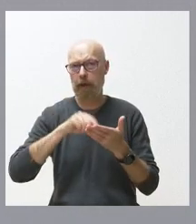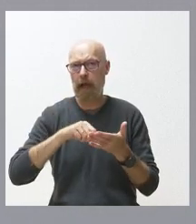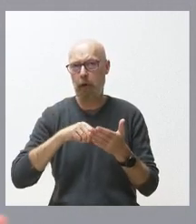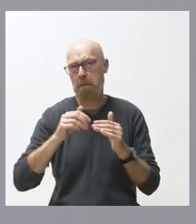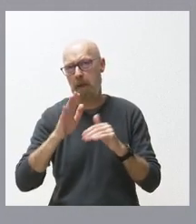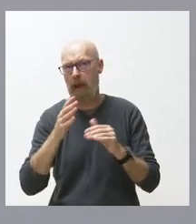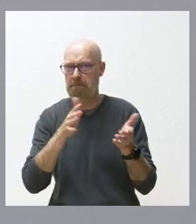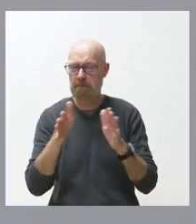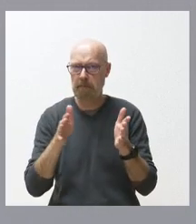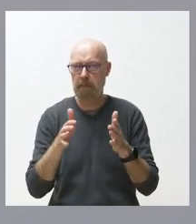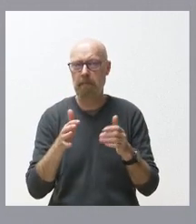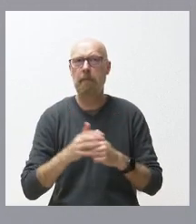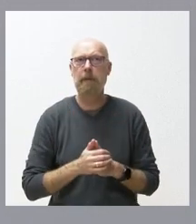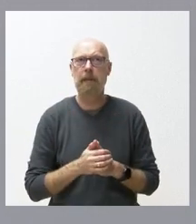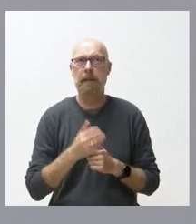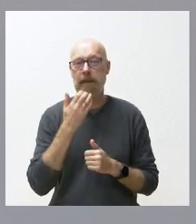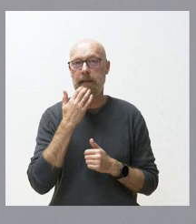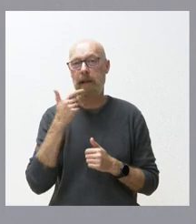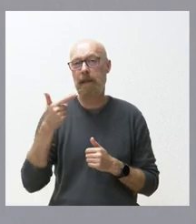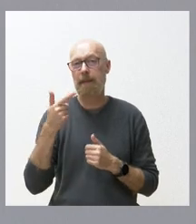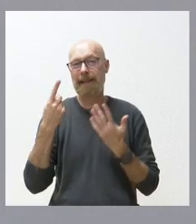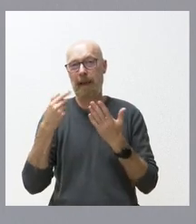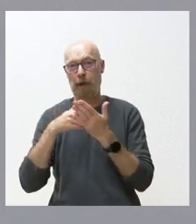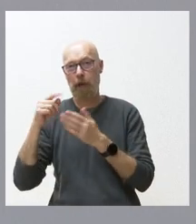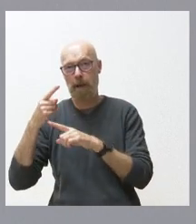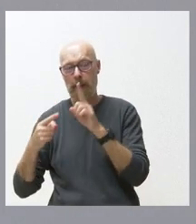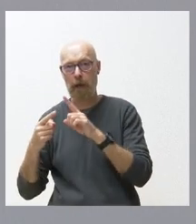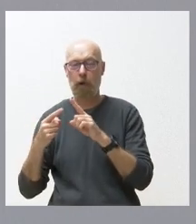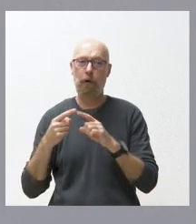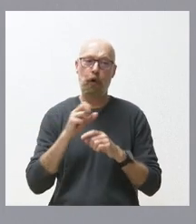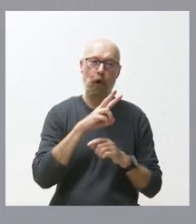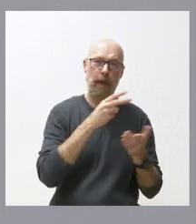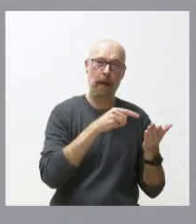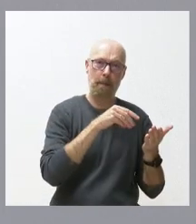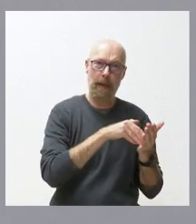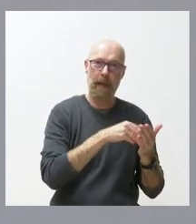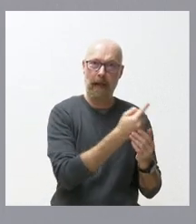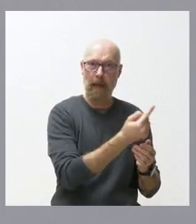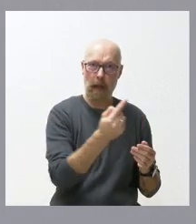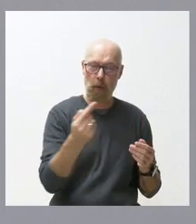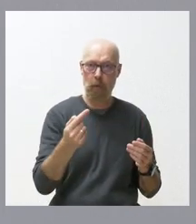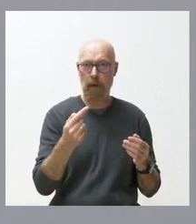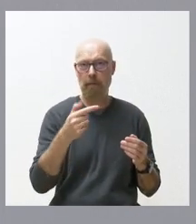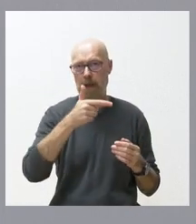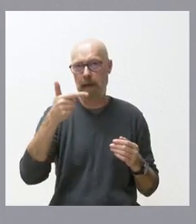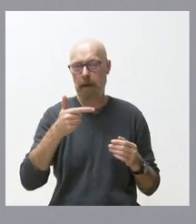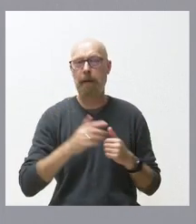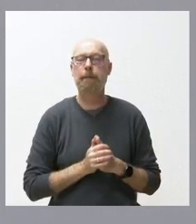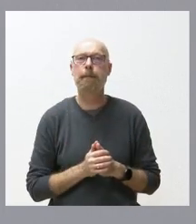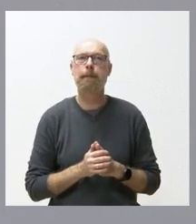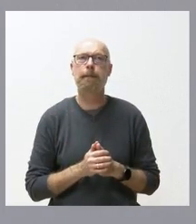contratos y dividimos esos seis millones y medio entre los 12.000 euros para cada uno de los contratos de los que estamos